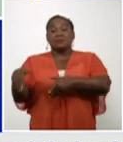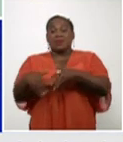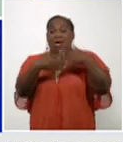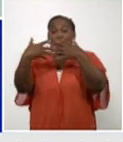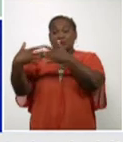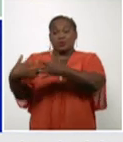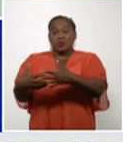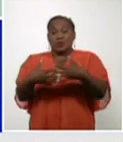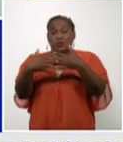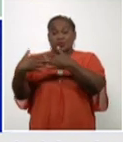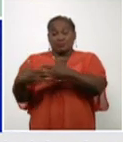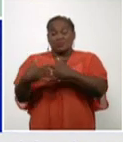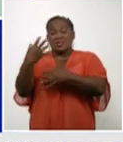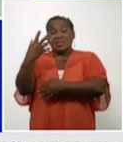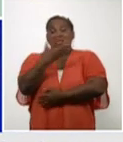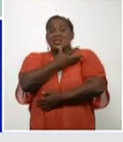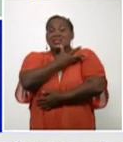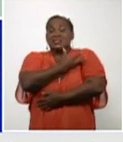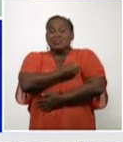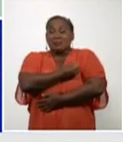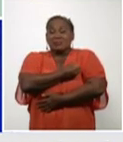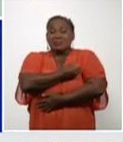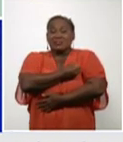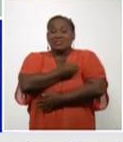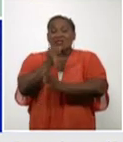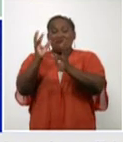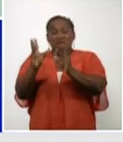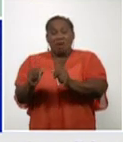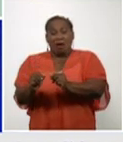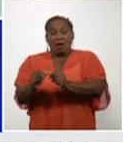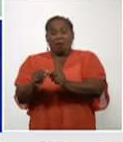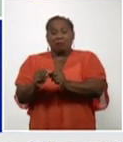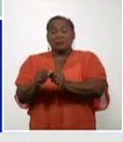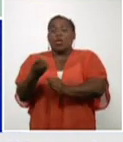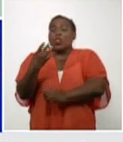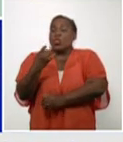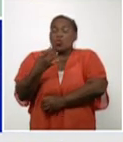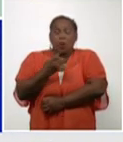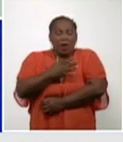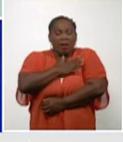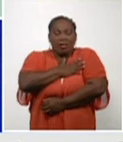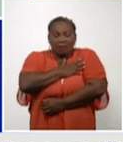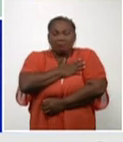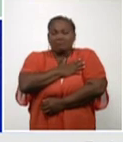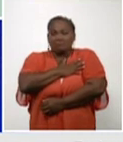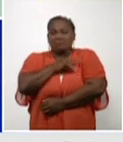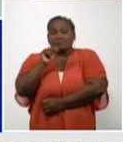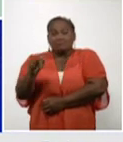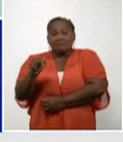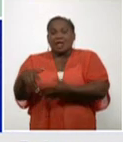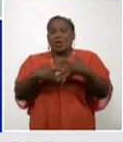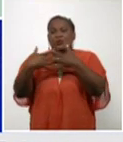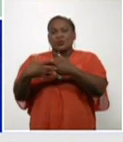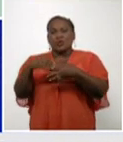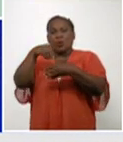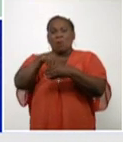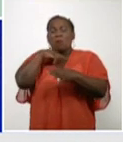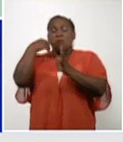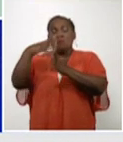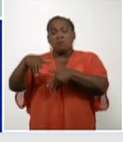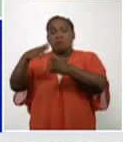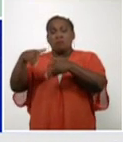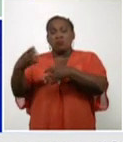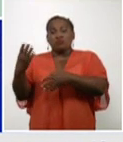una cifra lamentable y realmente duele a todo el mundo que esto ocurra. Brasil